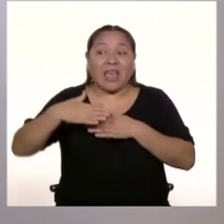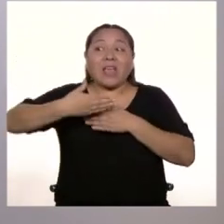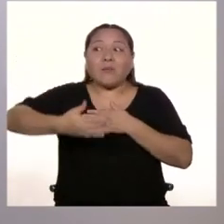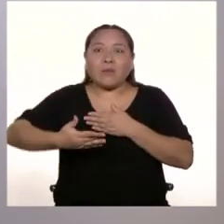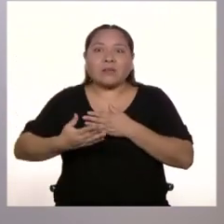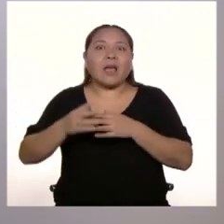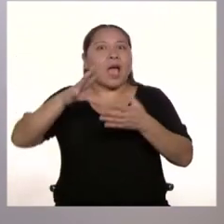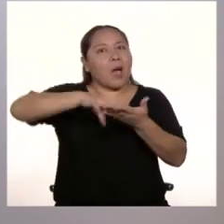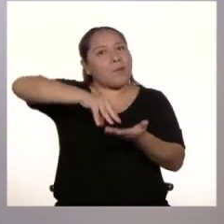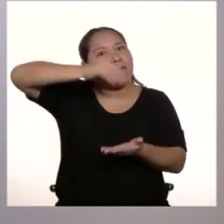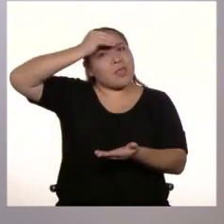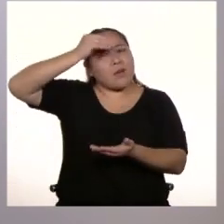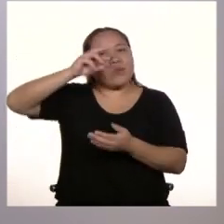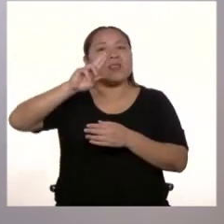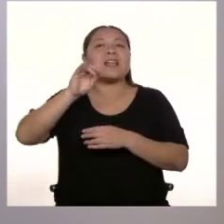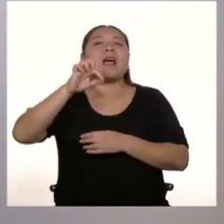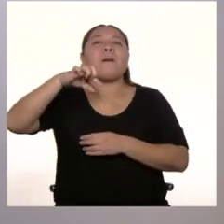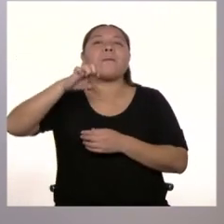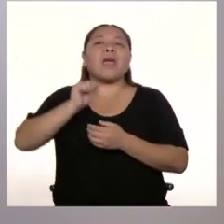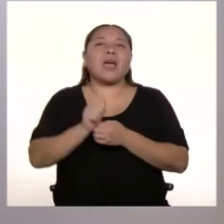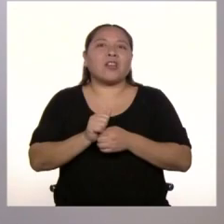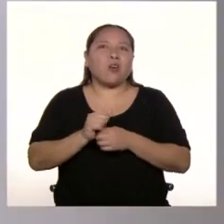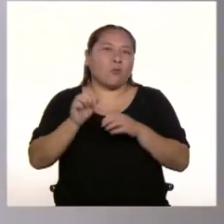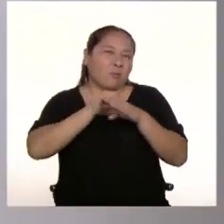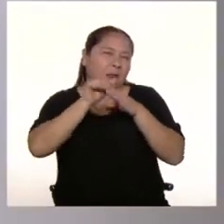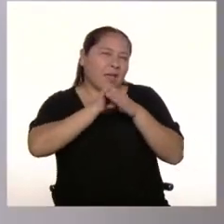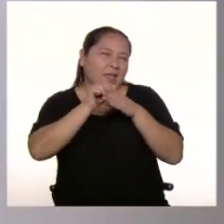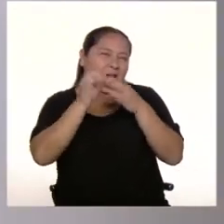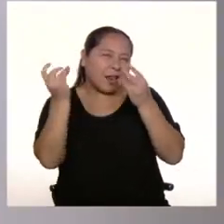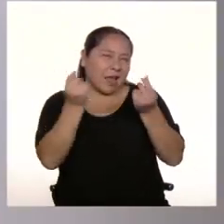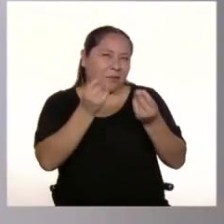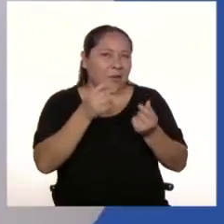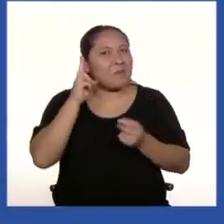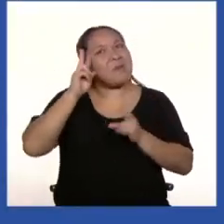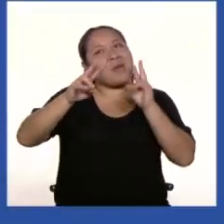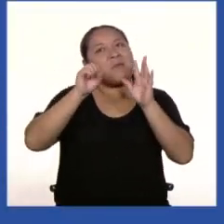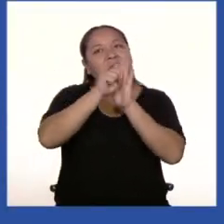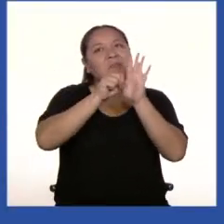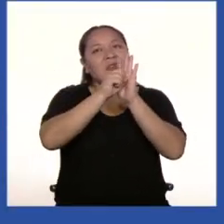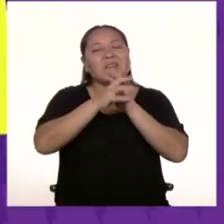a rapear con algunos ejercicios prácticos que haremos. ¡Vamos con el video!